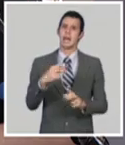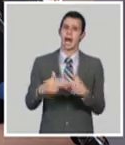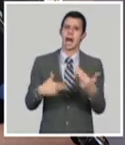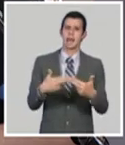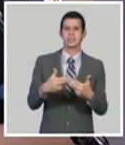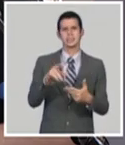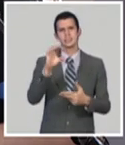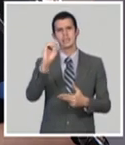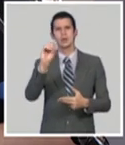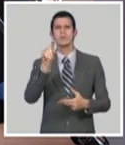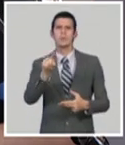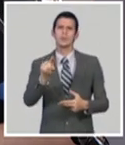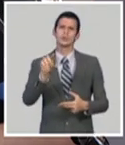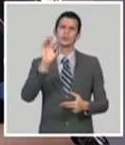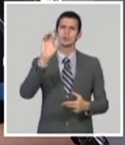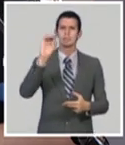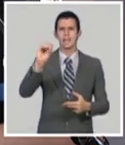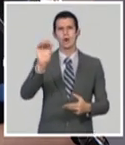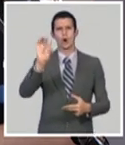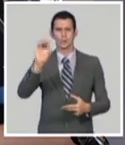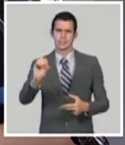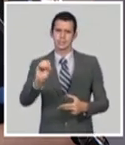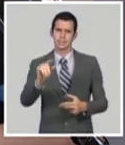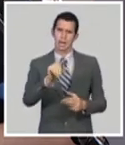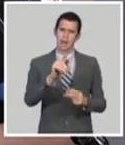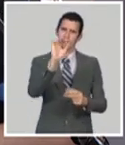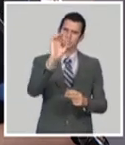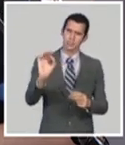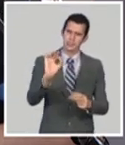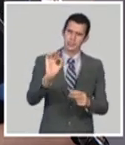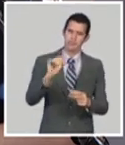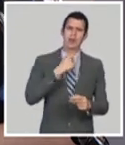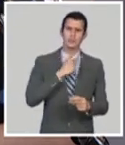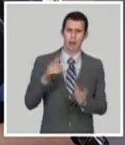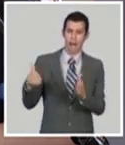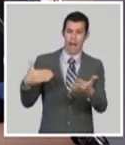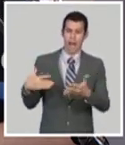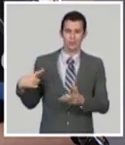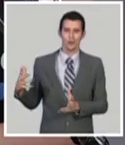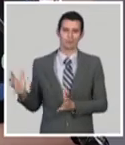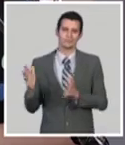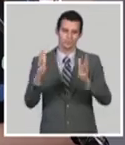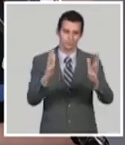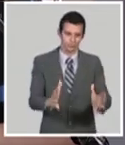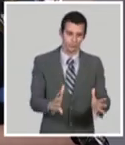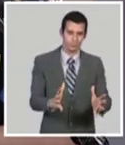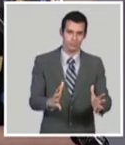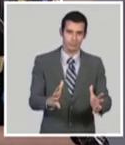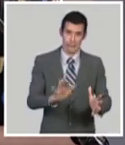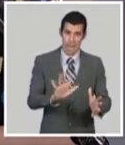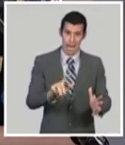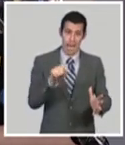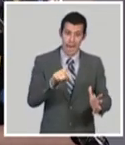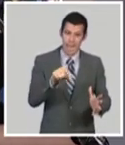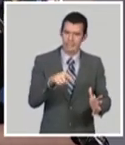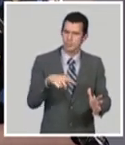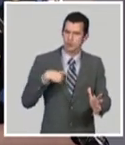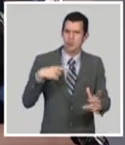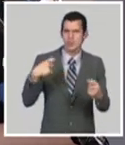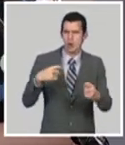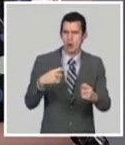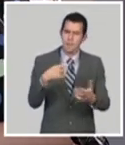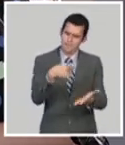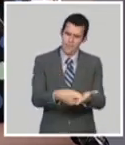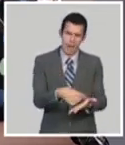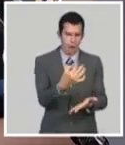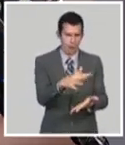Ahora, con el ordenamiento, se incrementaron esos costos y se está haciendo una rebaja, por